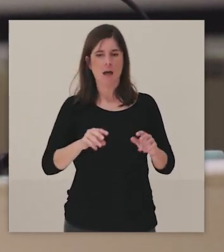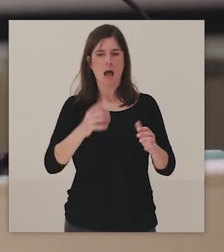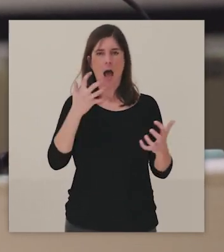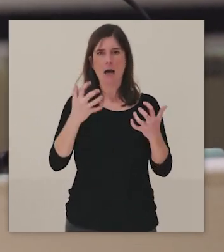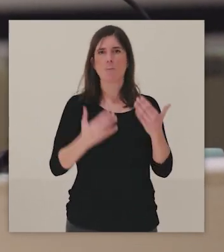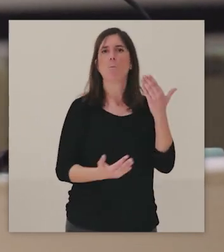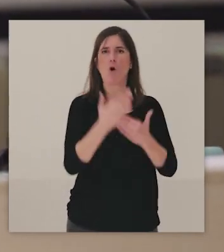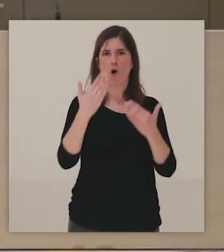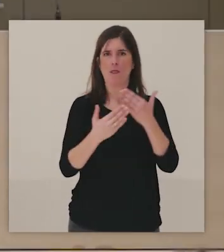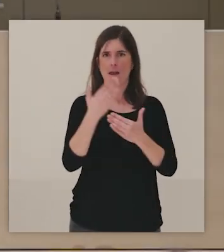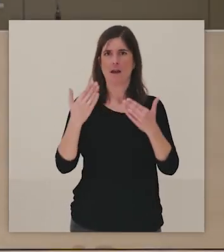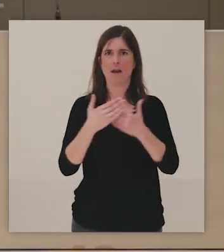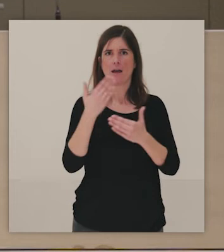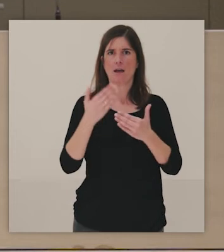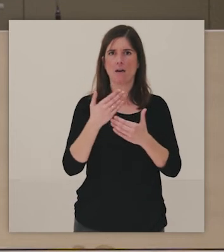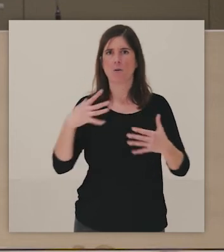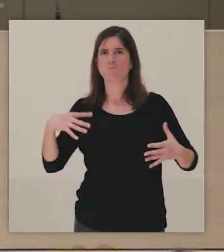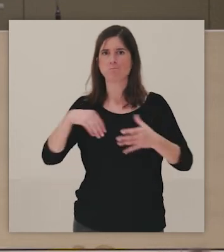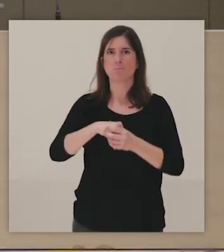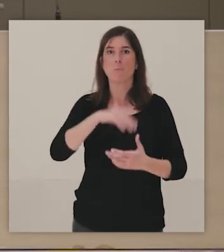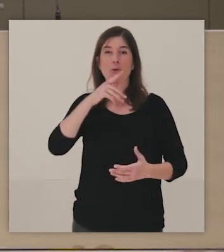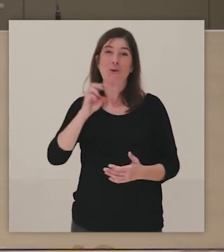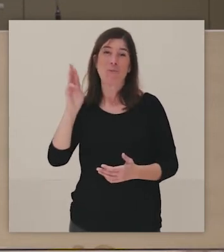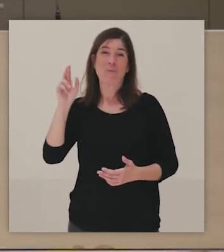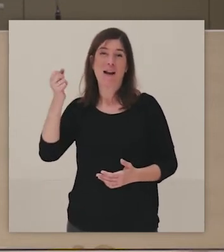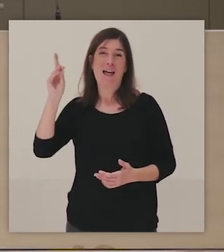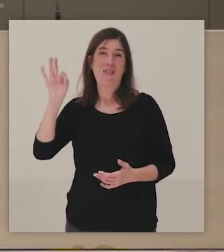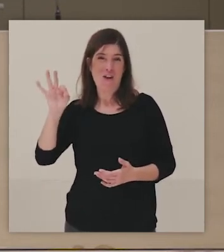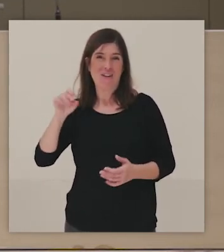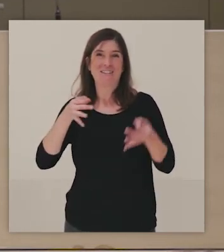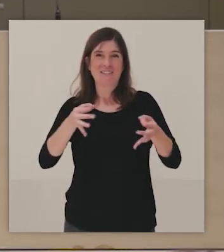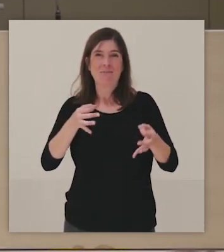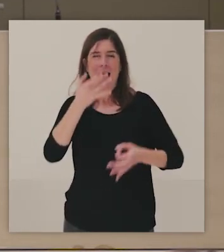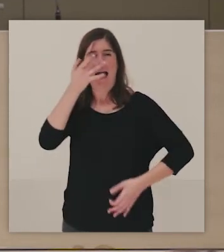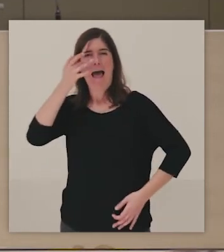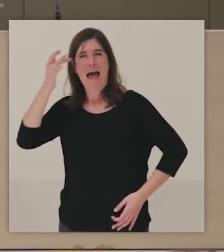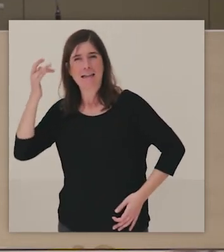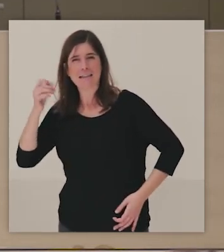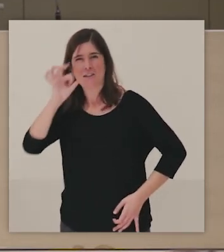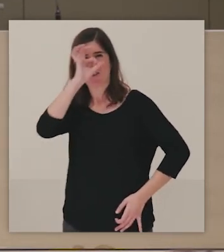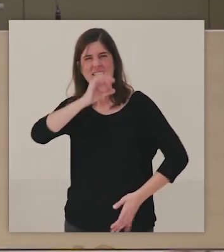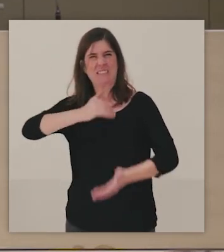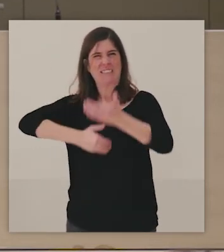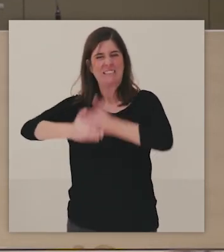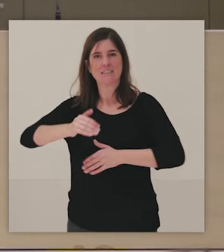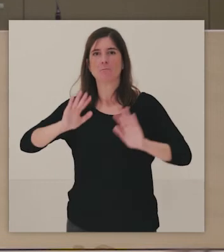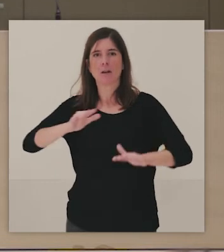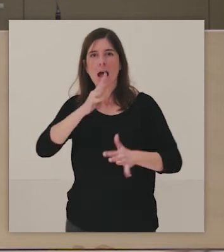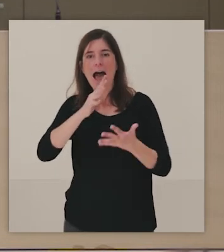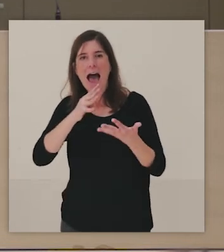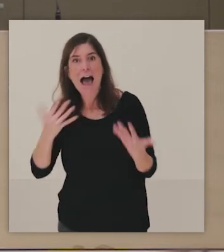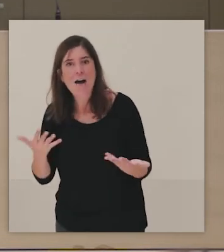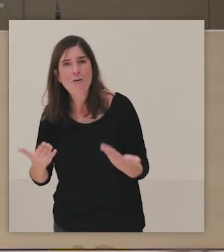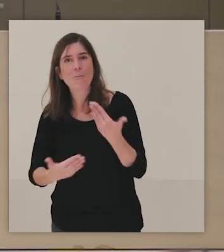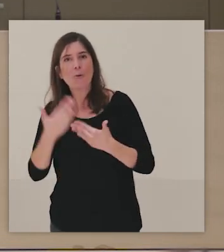contemporánea. O sea, en un lugar en el que estamos siempre trabajando con el pasado, qué ocurre con la creación contemporánea